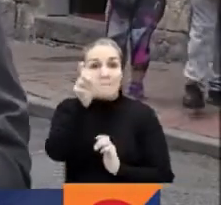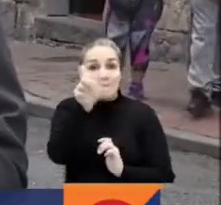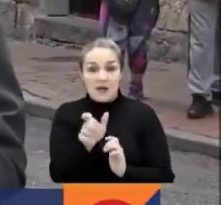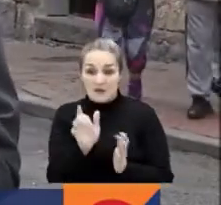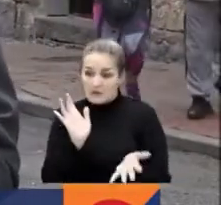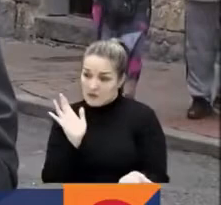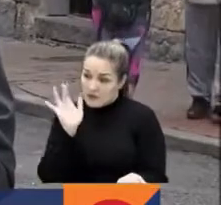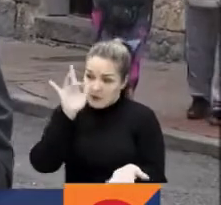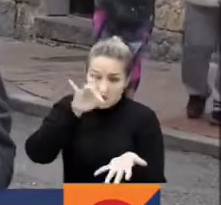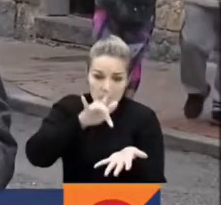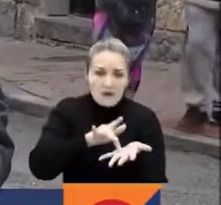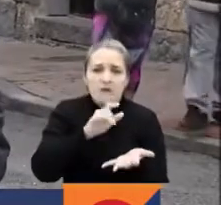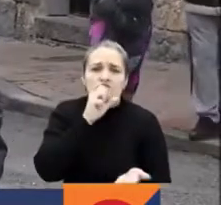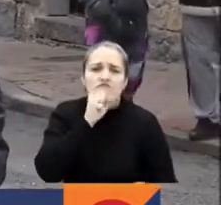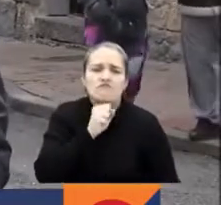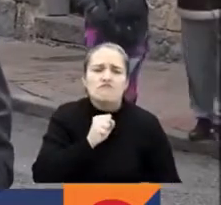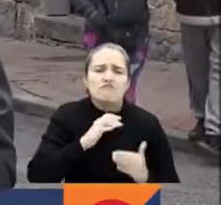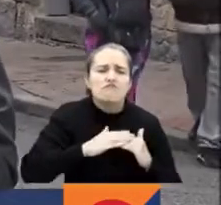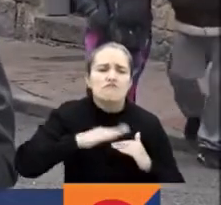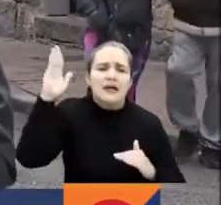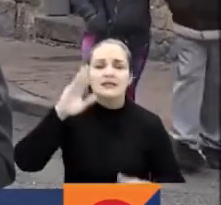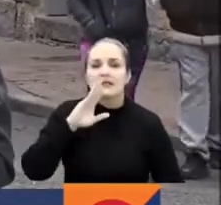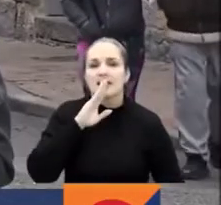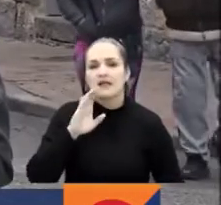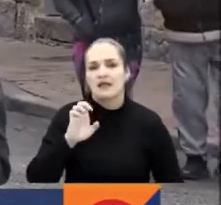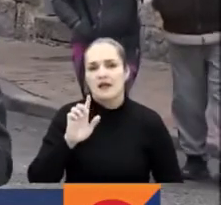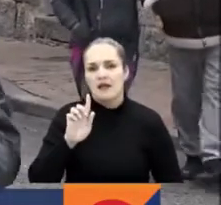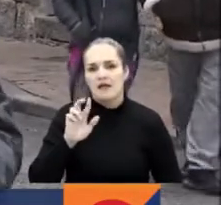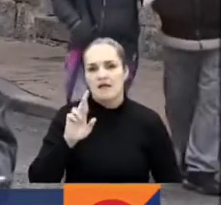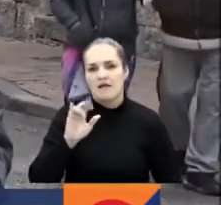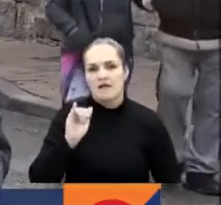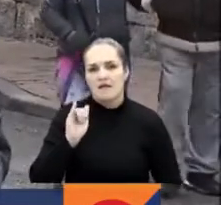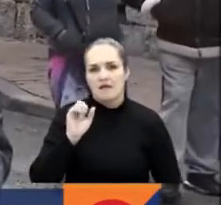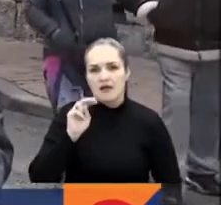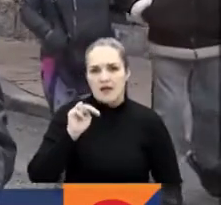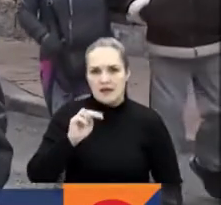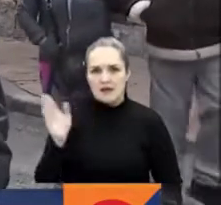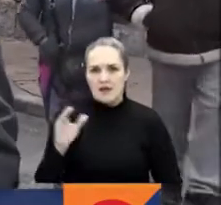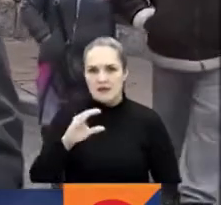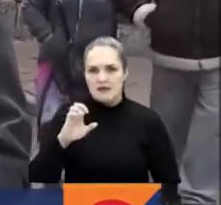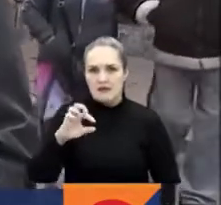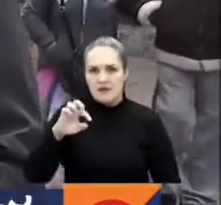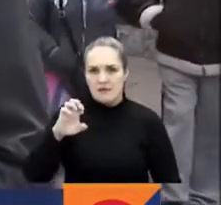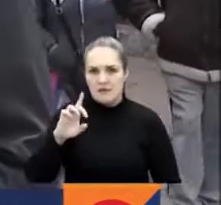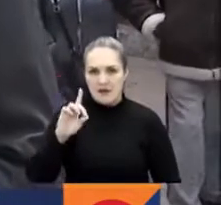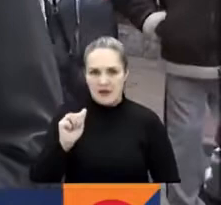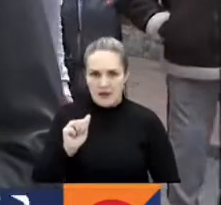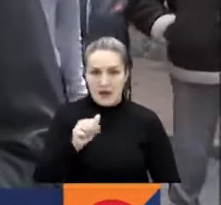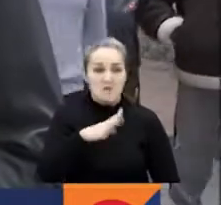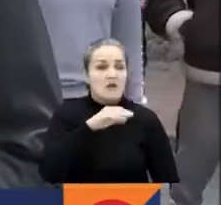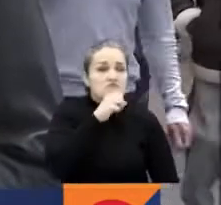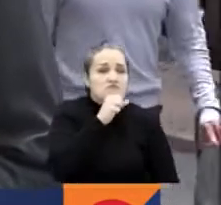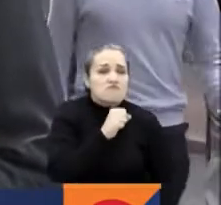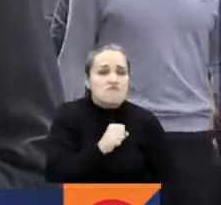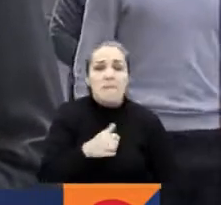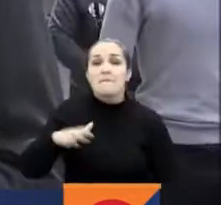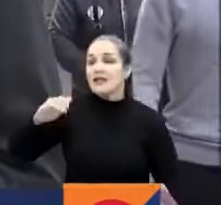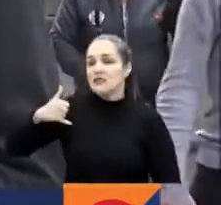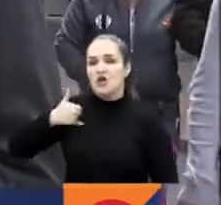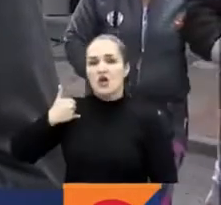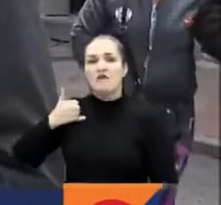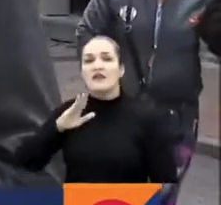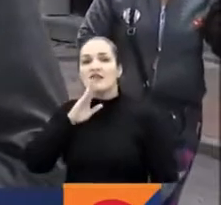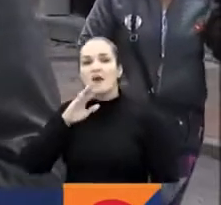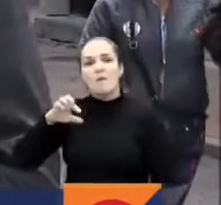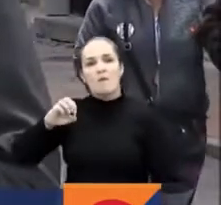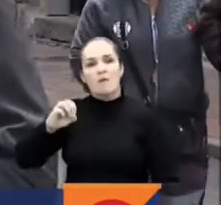de su curul hoy es el senador Efraín Cepeda. tiene 72 años de edad, mientras que el congresista más joven es Miguel Polo Polo, tiene 26 años de